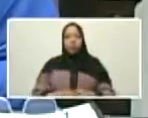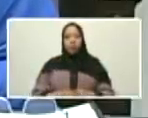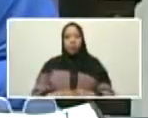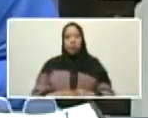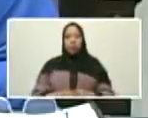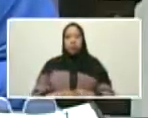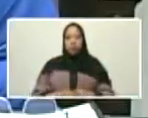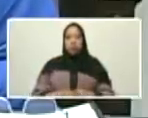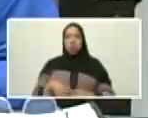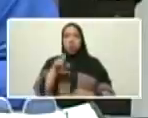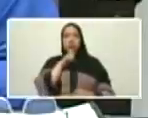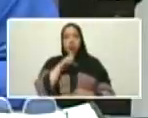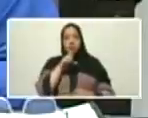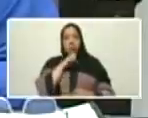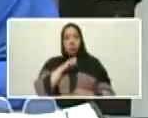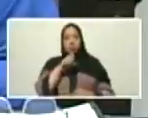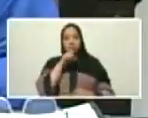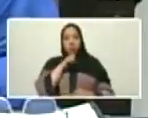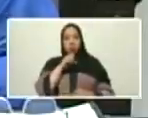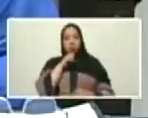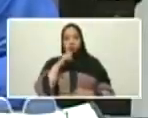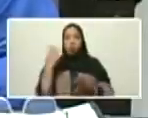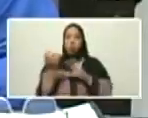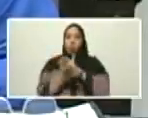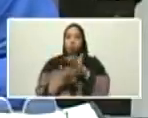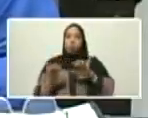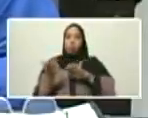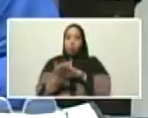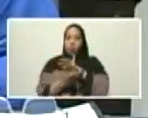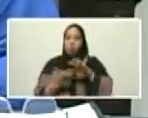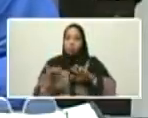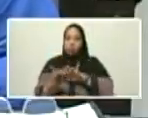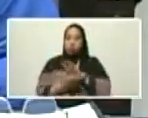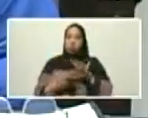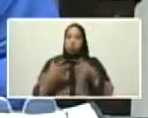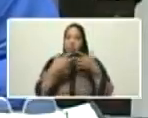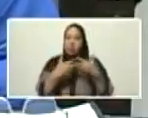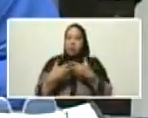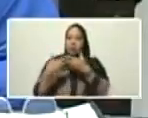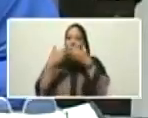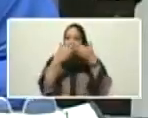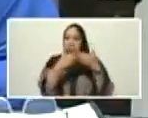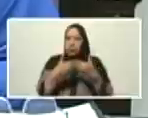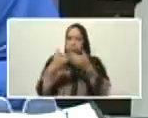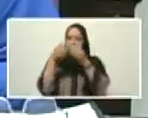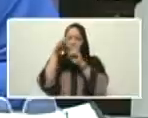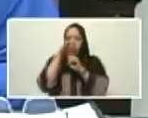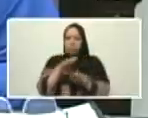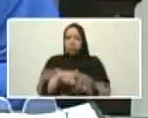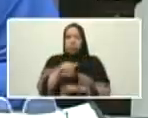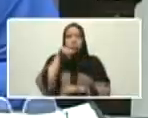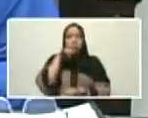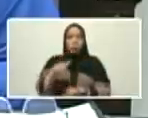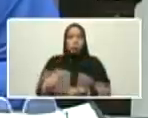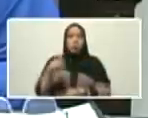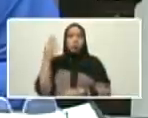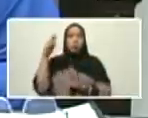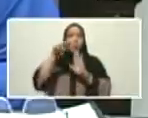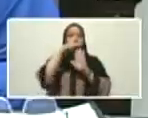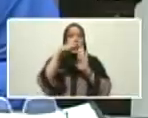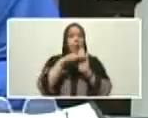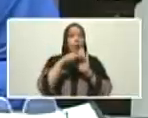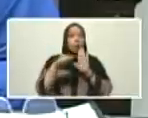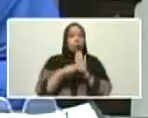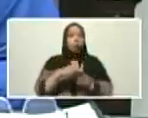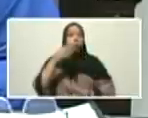sobre las dificultades, sobre los problemas, sobre los imperios, sobre las amenazas, sobre las sanciones, la